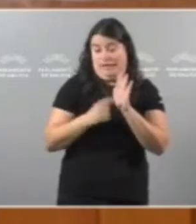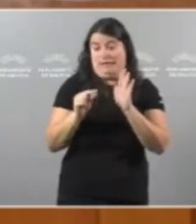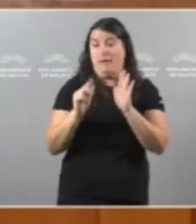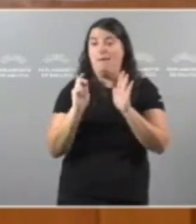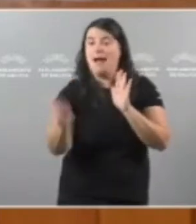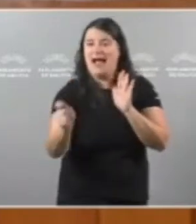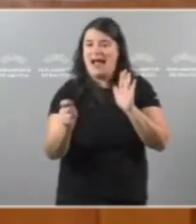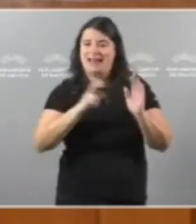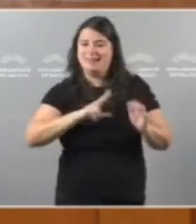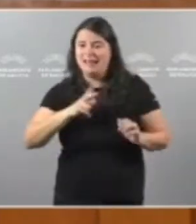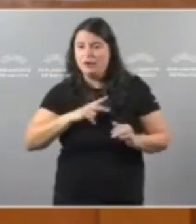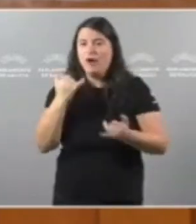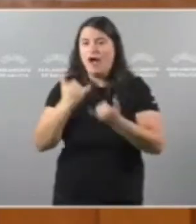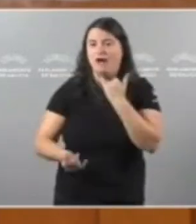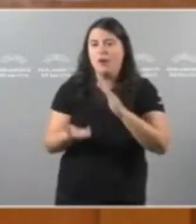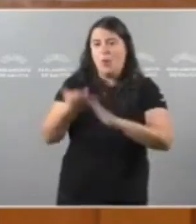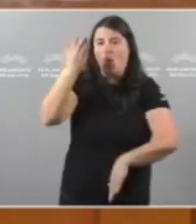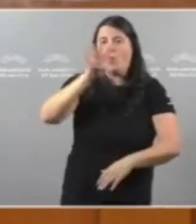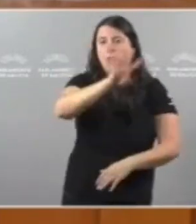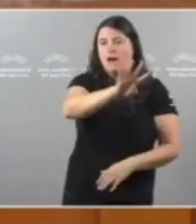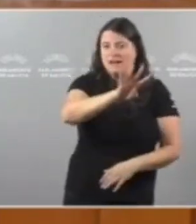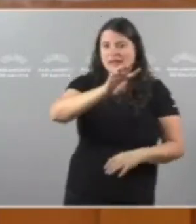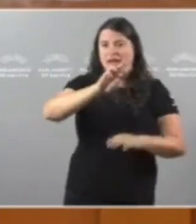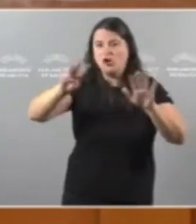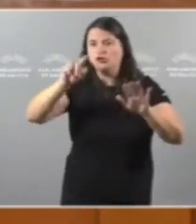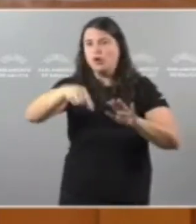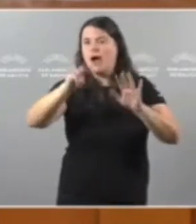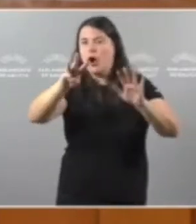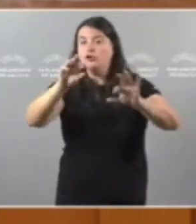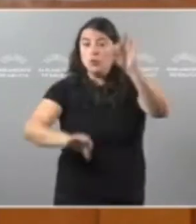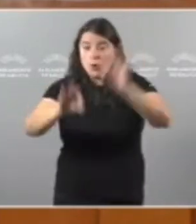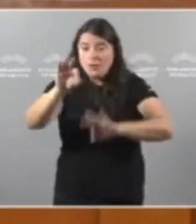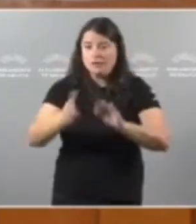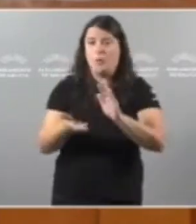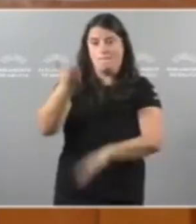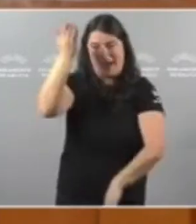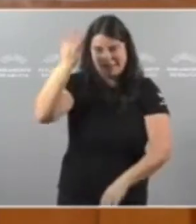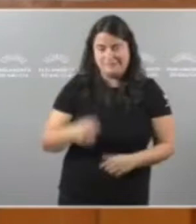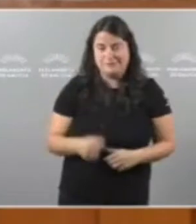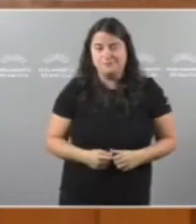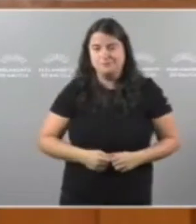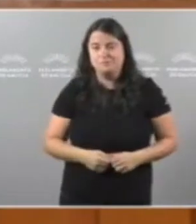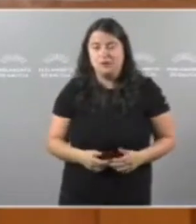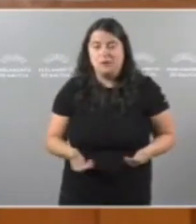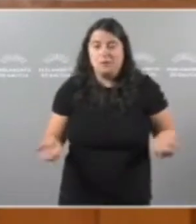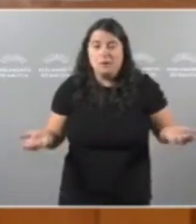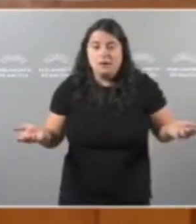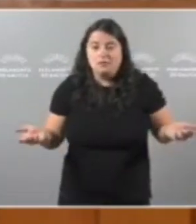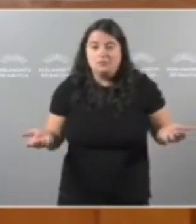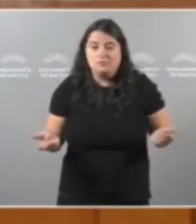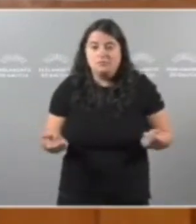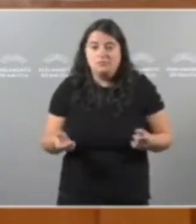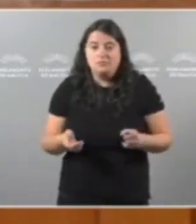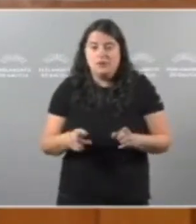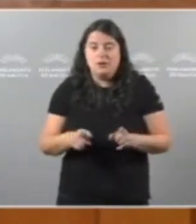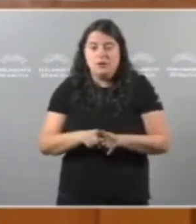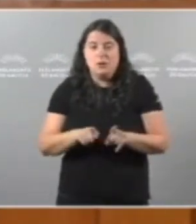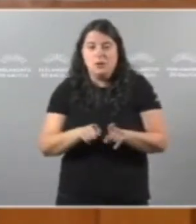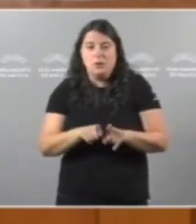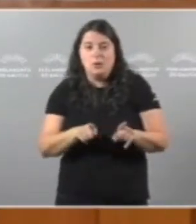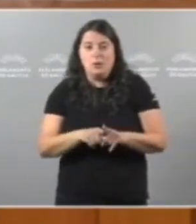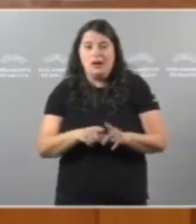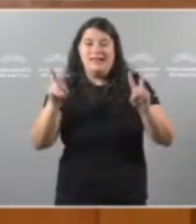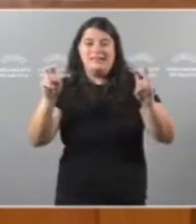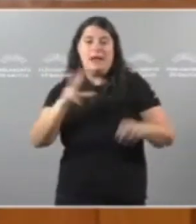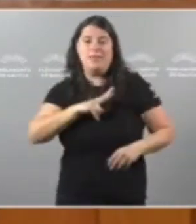medrar un 48,8% Pero é que, en fin, nunca nos criminalizamos o uso